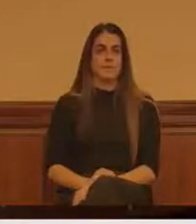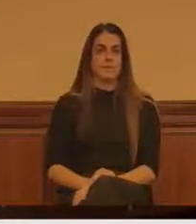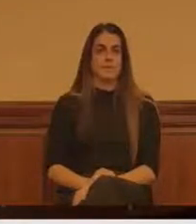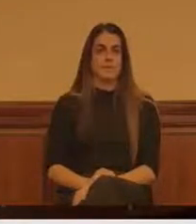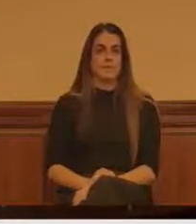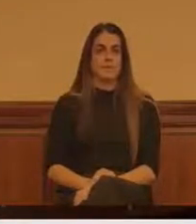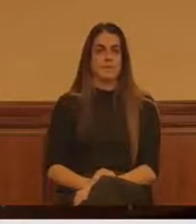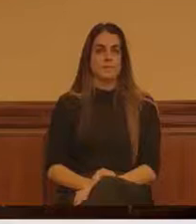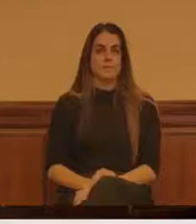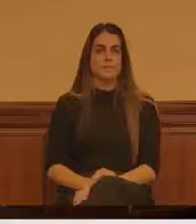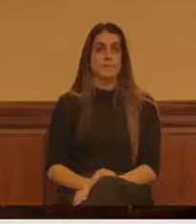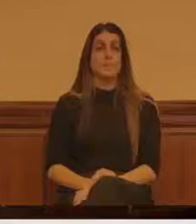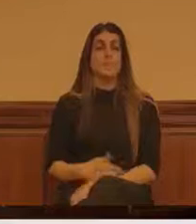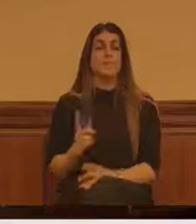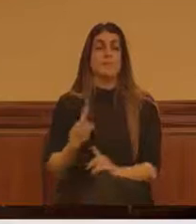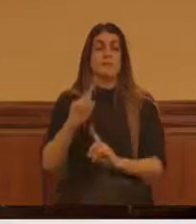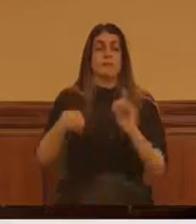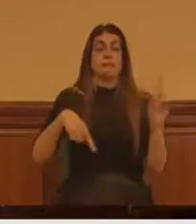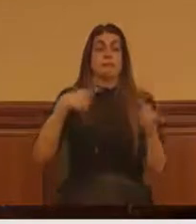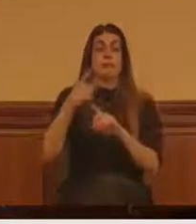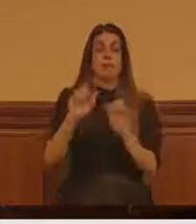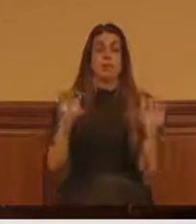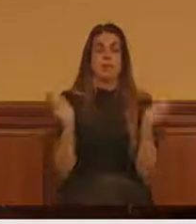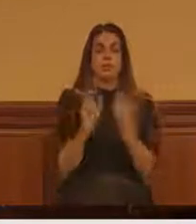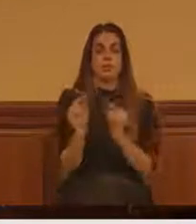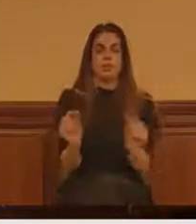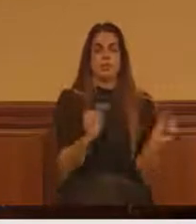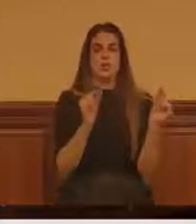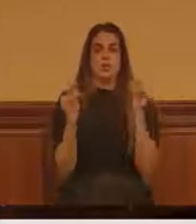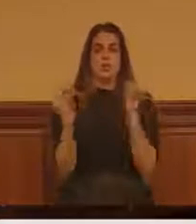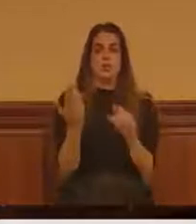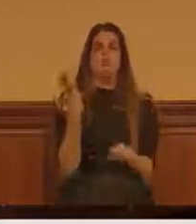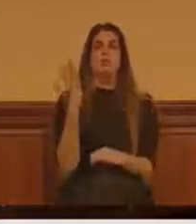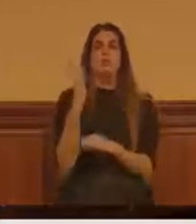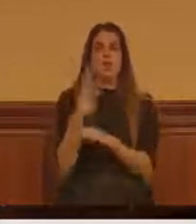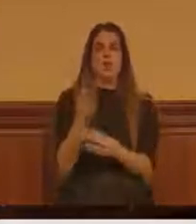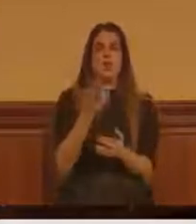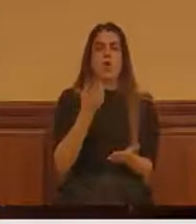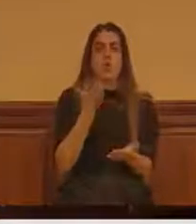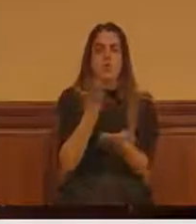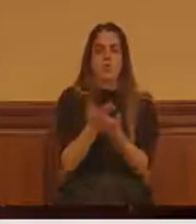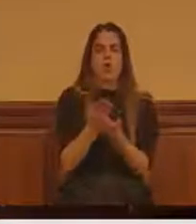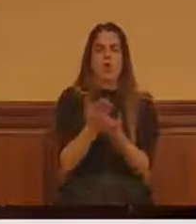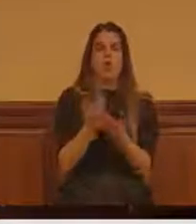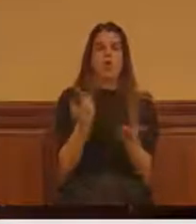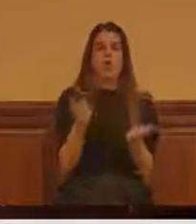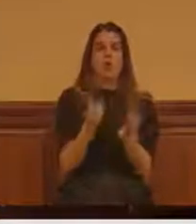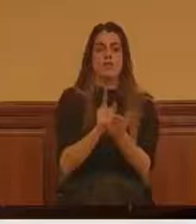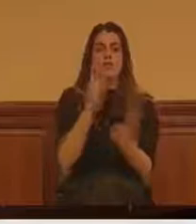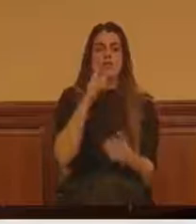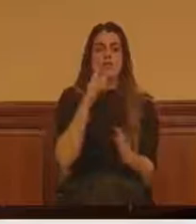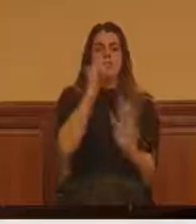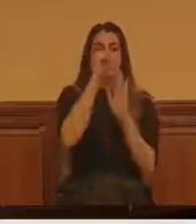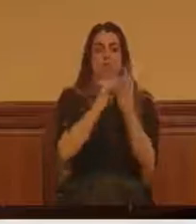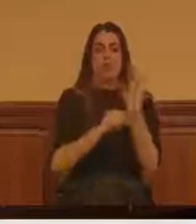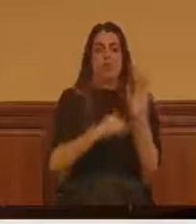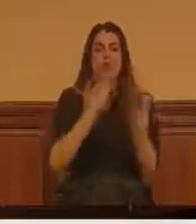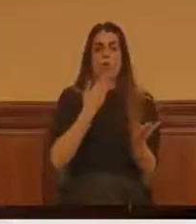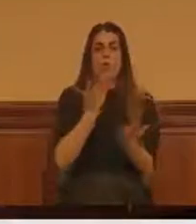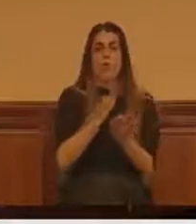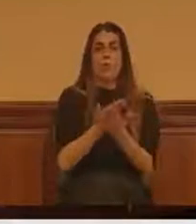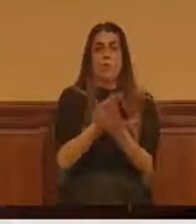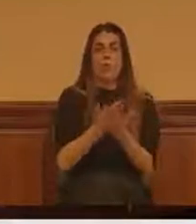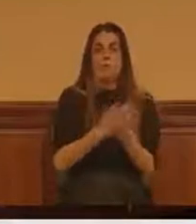En el próximo pleno vamos a sacar de nuevo el tema del cumplimiento de esta moción que hace un año que se